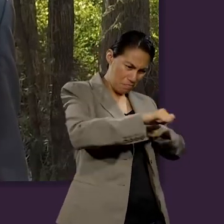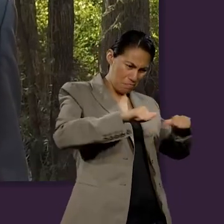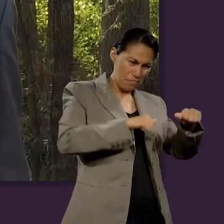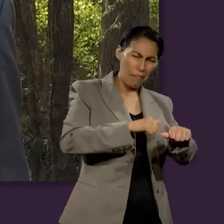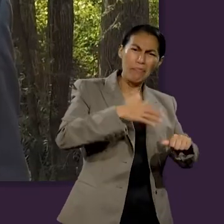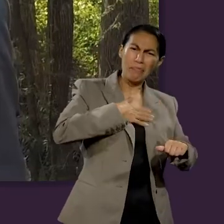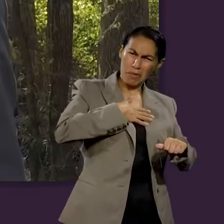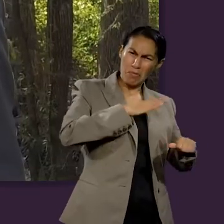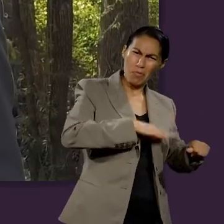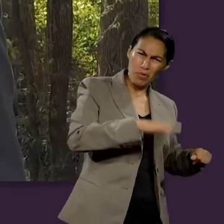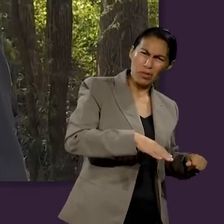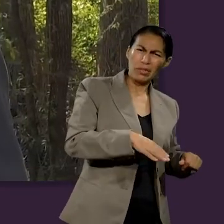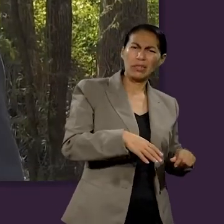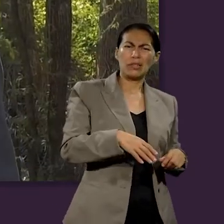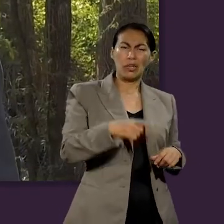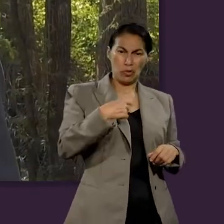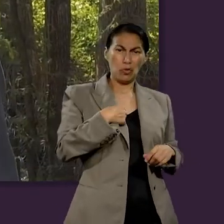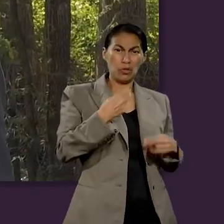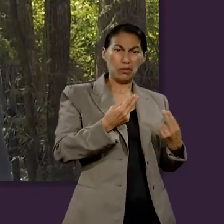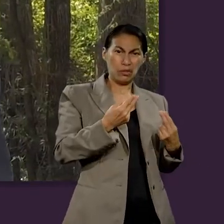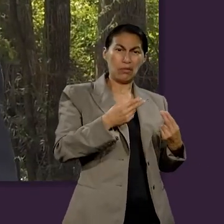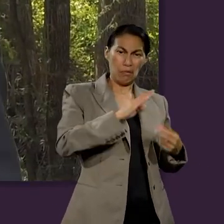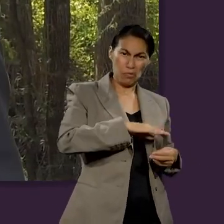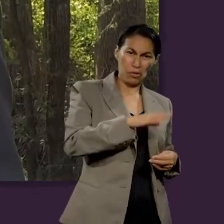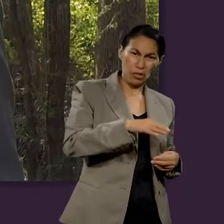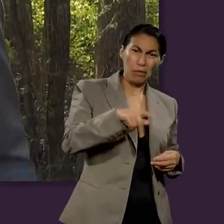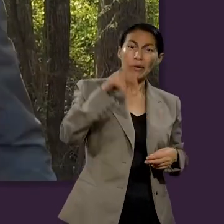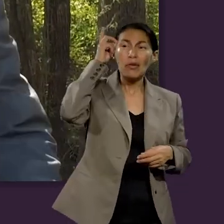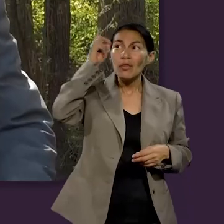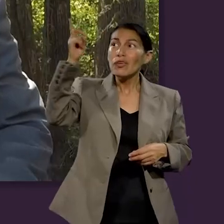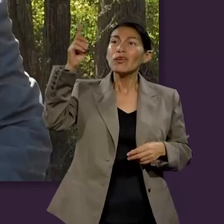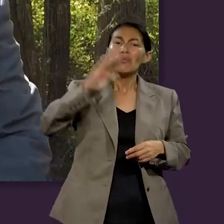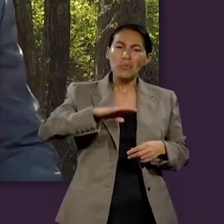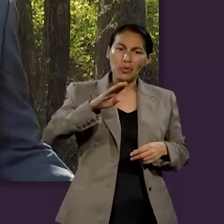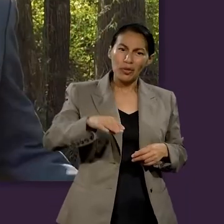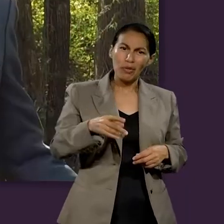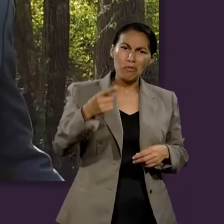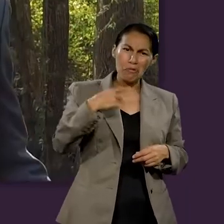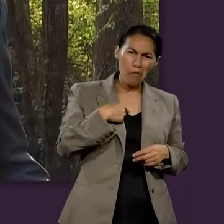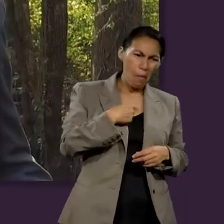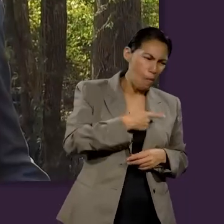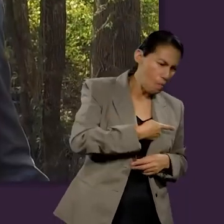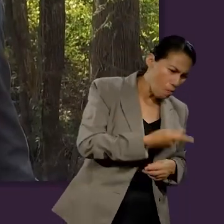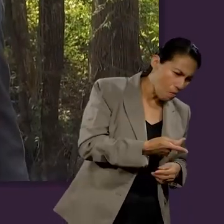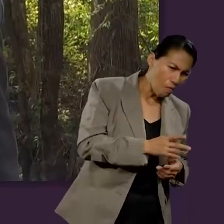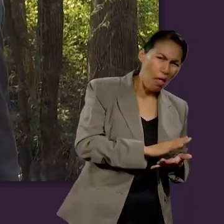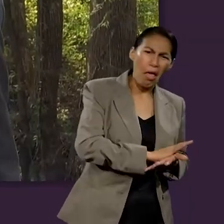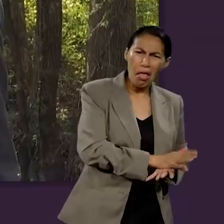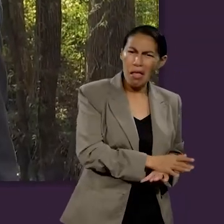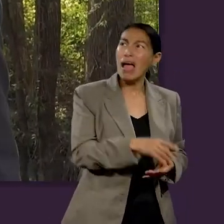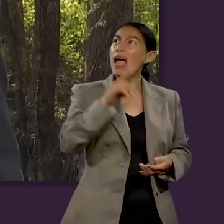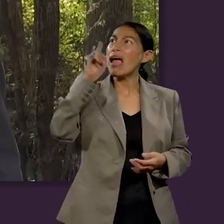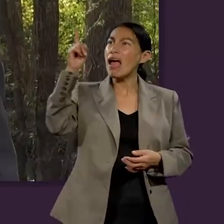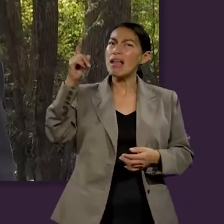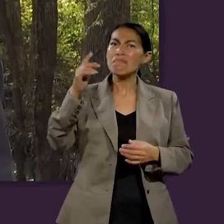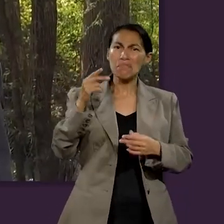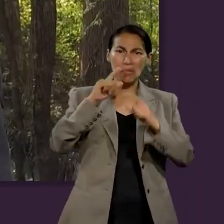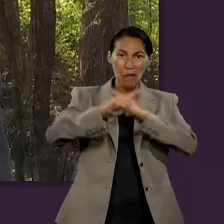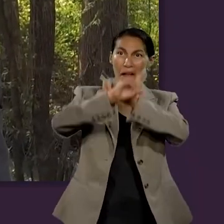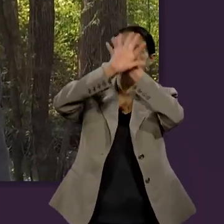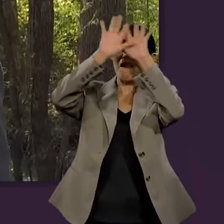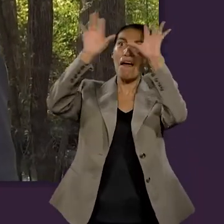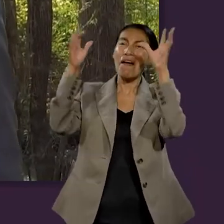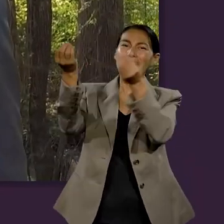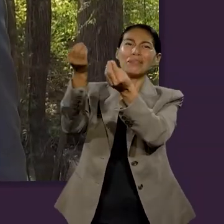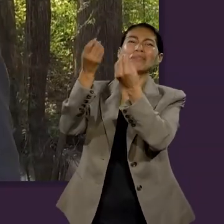El Señor tenía toda la oportunidad del mundo de regresarse, de dejarnos